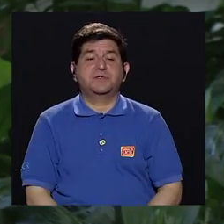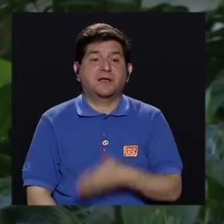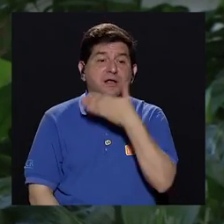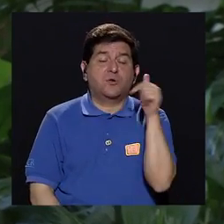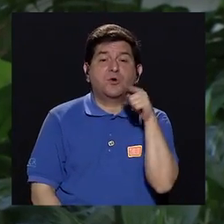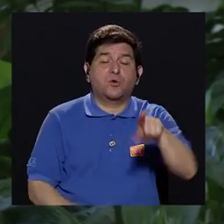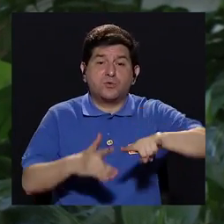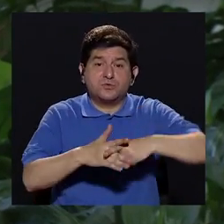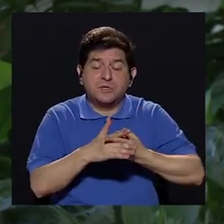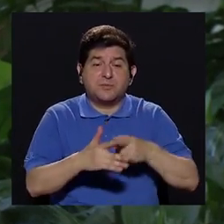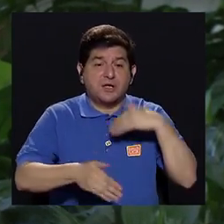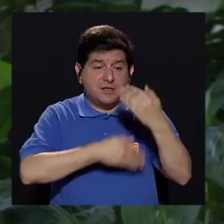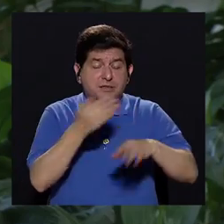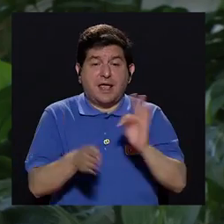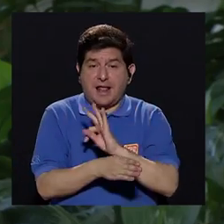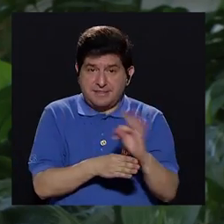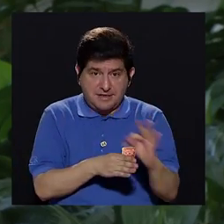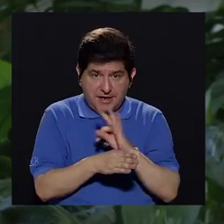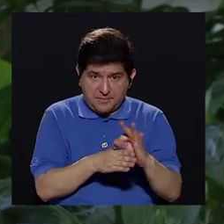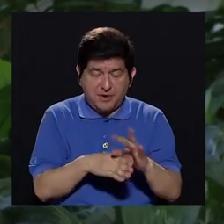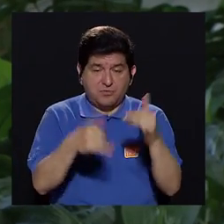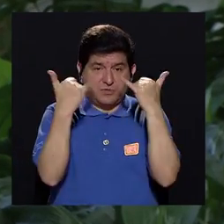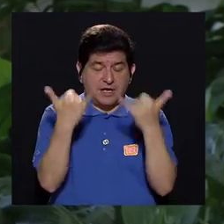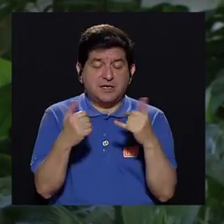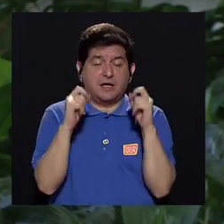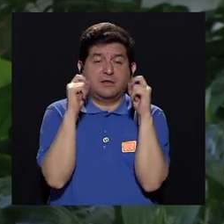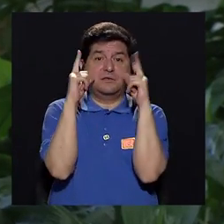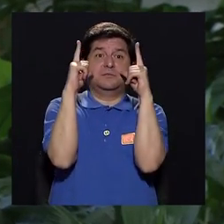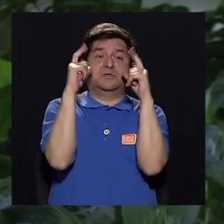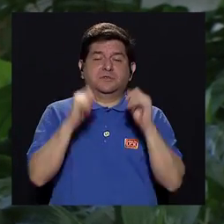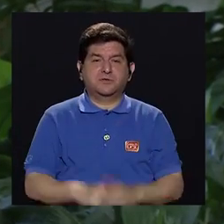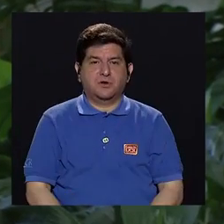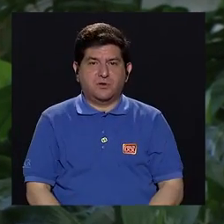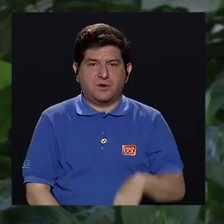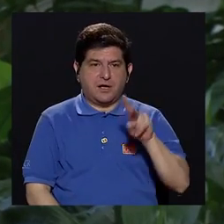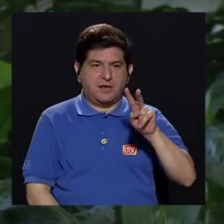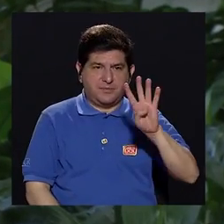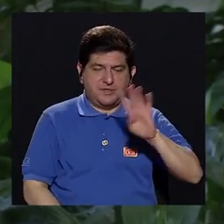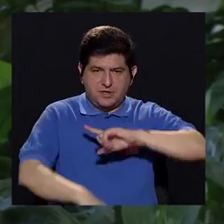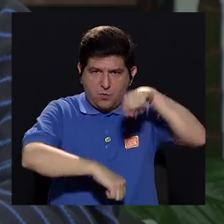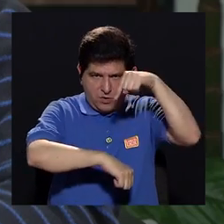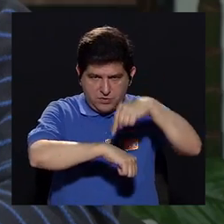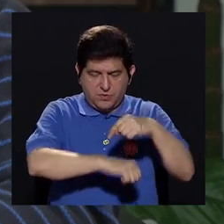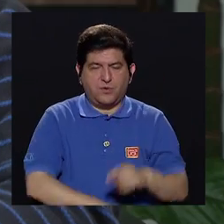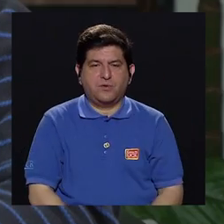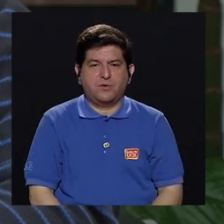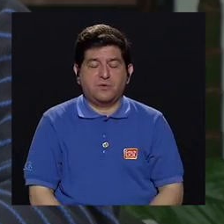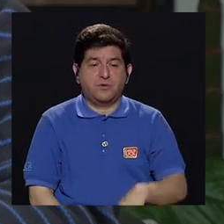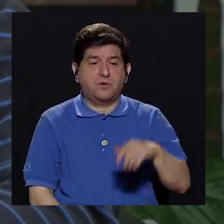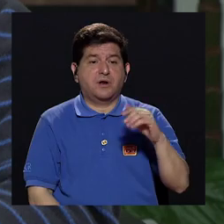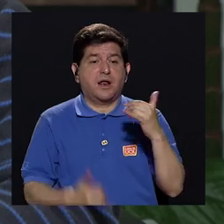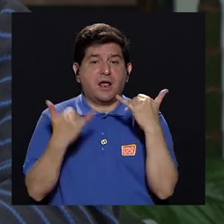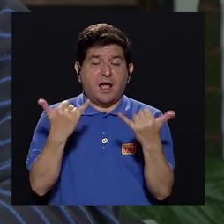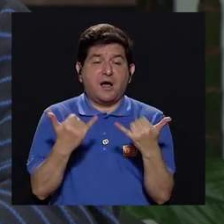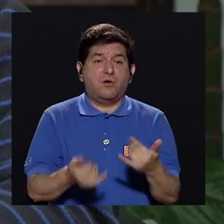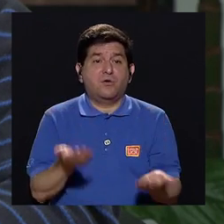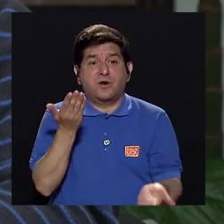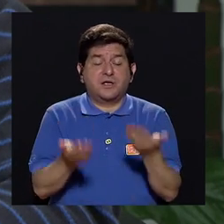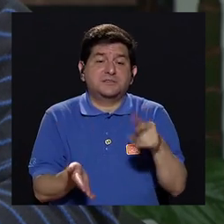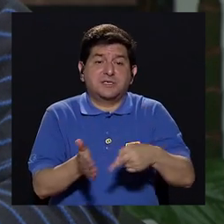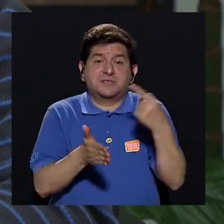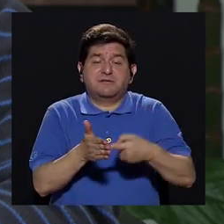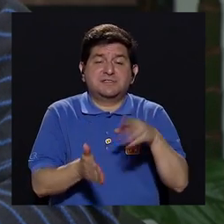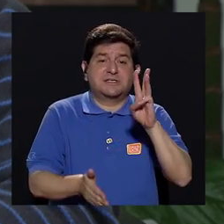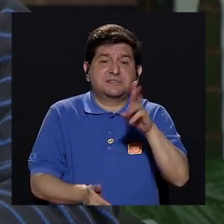lo ideal es que empiece el proceso terapéutico, una vez que usted ya despertó, 24 horas, empieza el proceso. Acá a veces nos han dado seis meses,